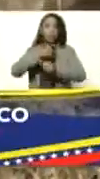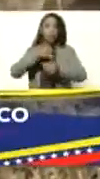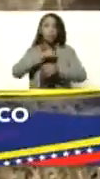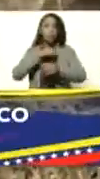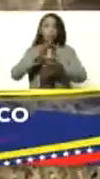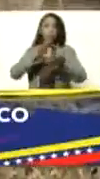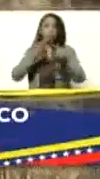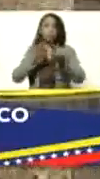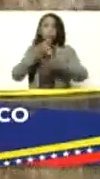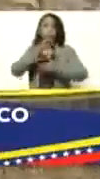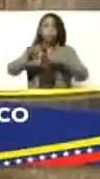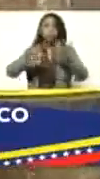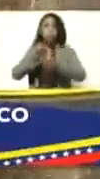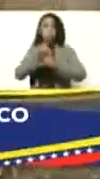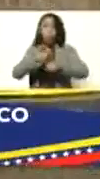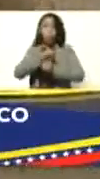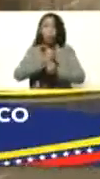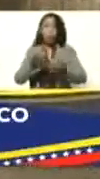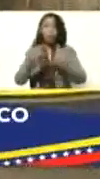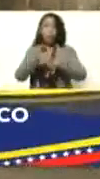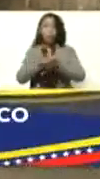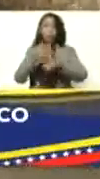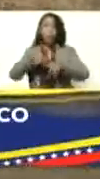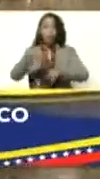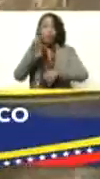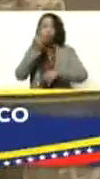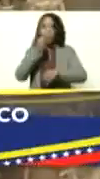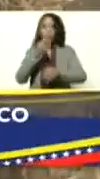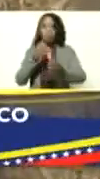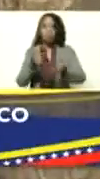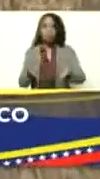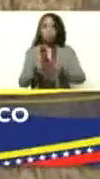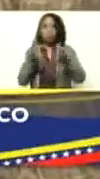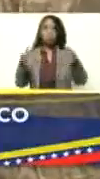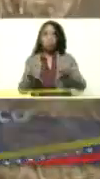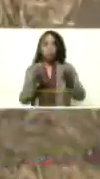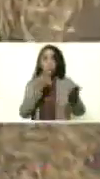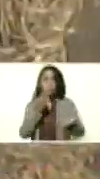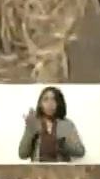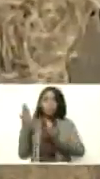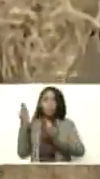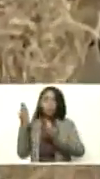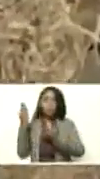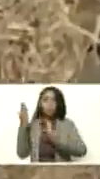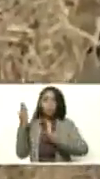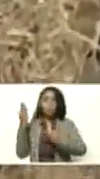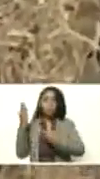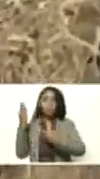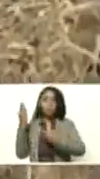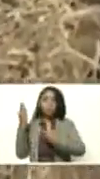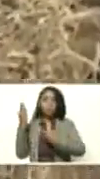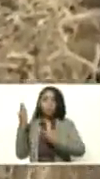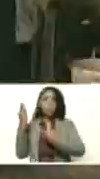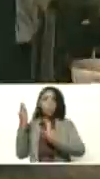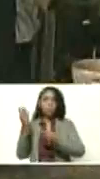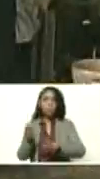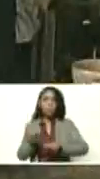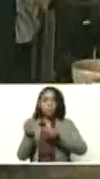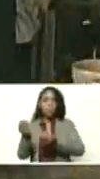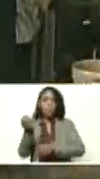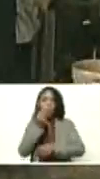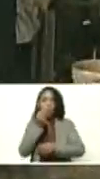mezclamos, lo mezclamos con el alimento, con el alimento, y le damos